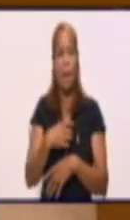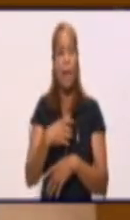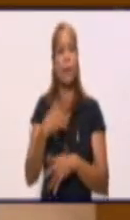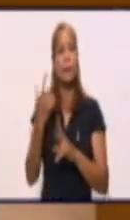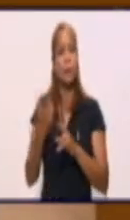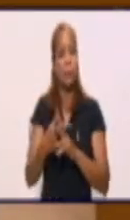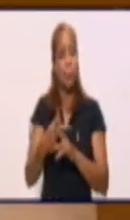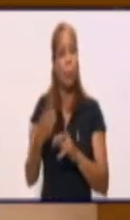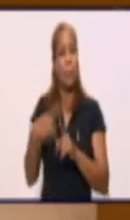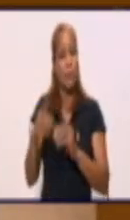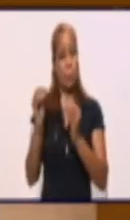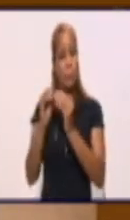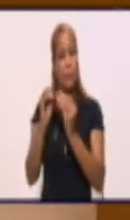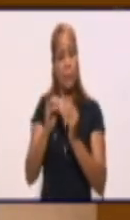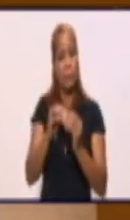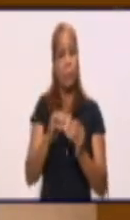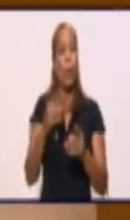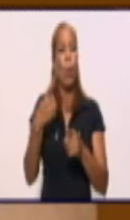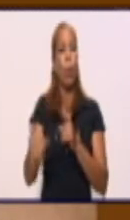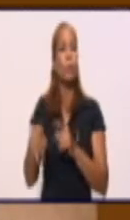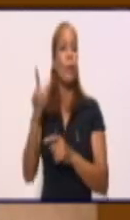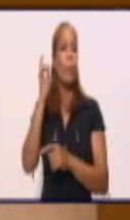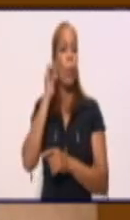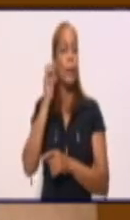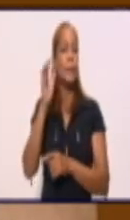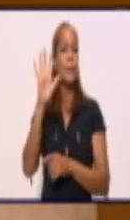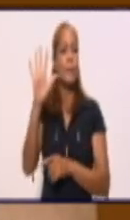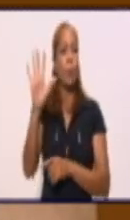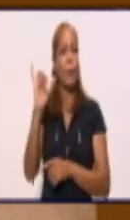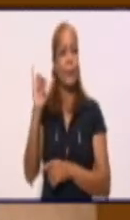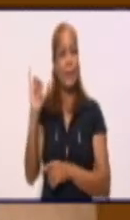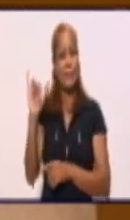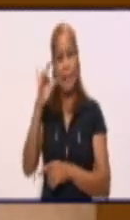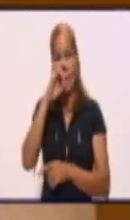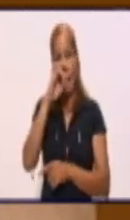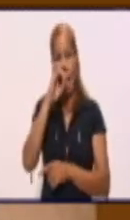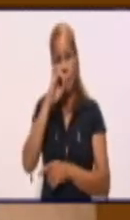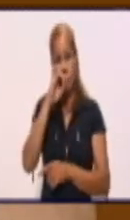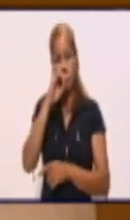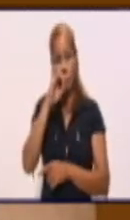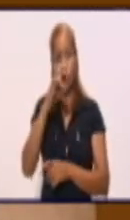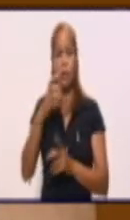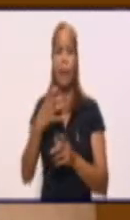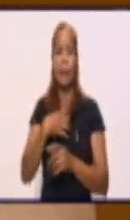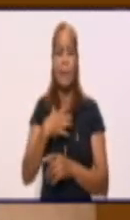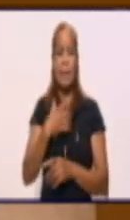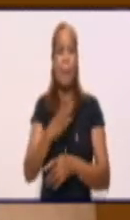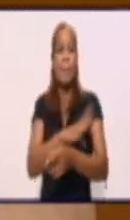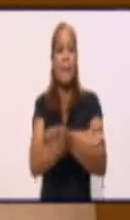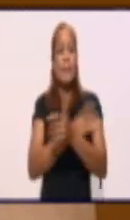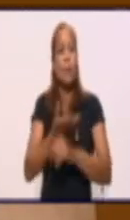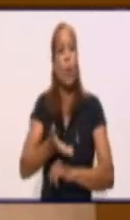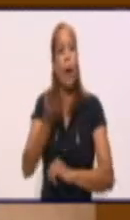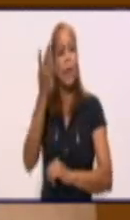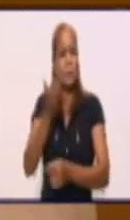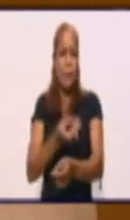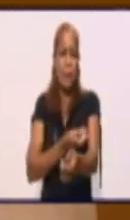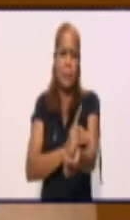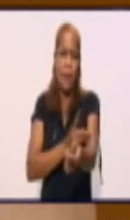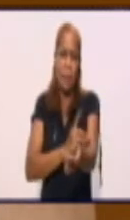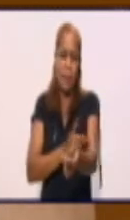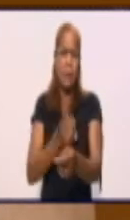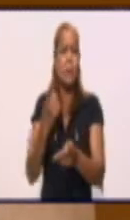en transmisión femenina también de 56 años de edad. Esta paciente sí era hipertensa y diabética. Y un señor, un paciente